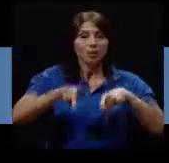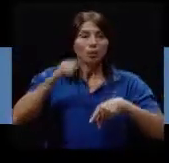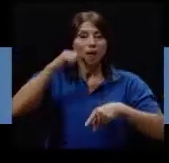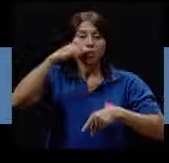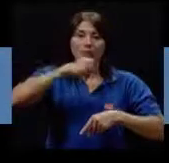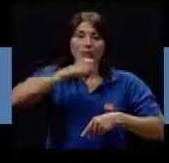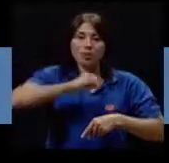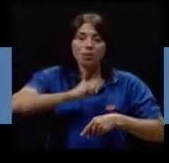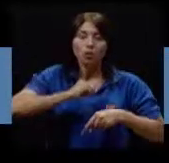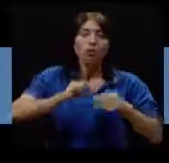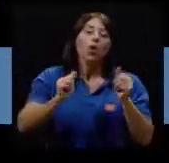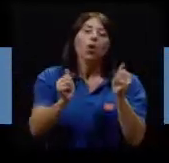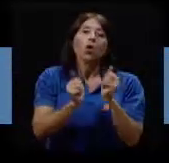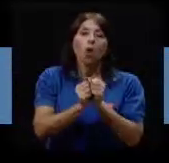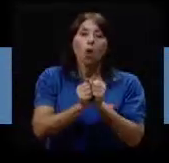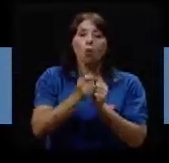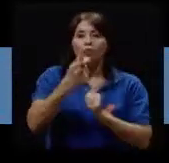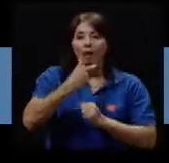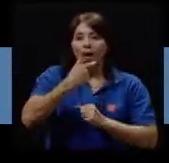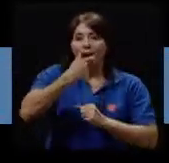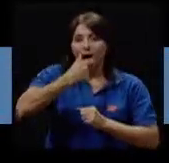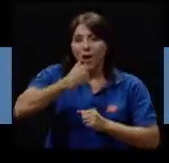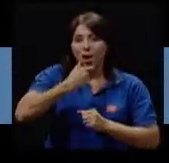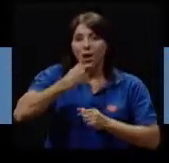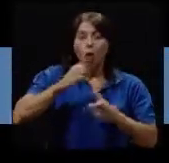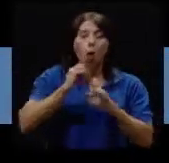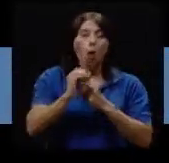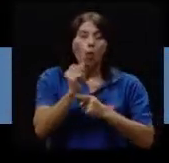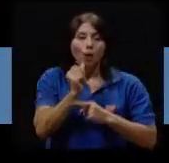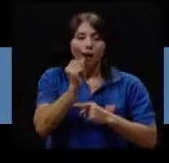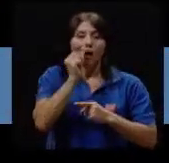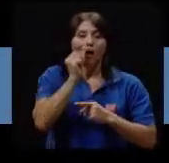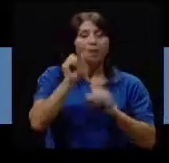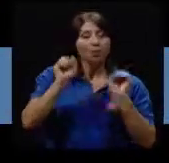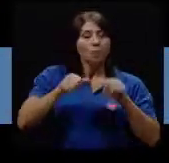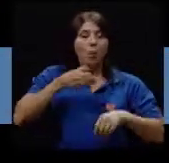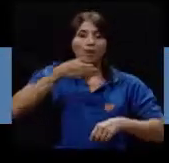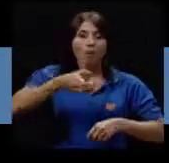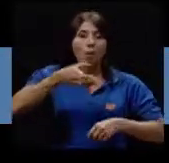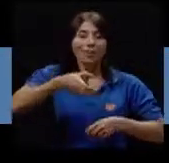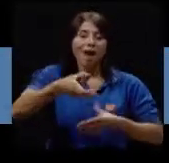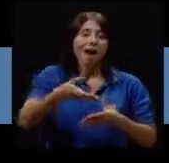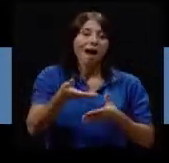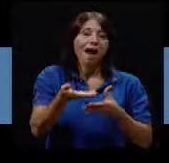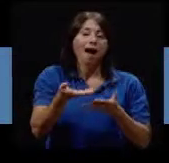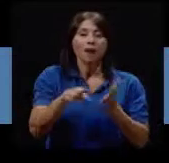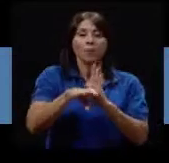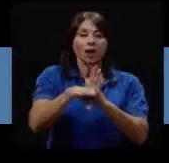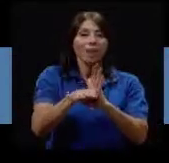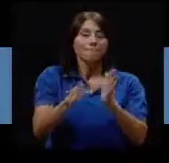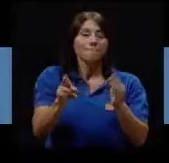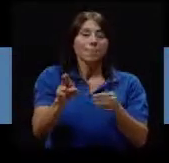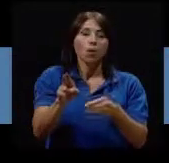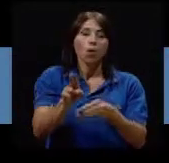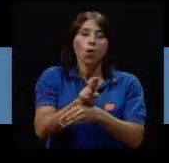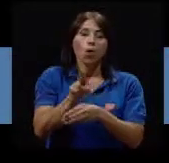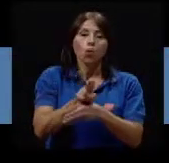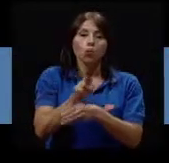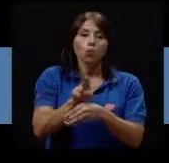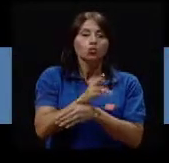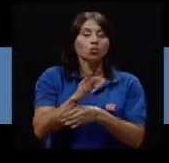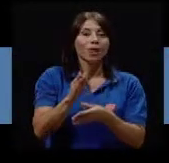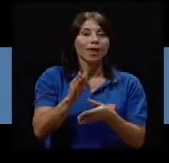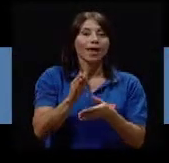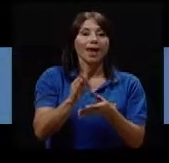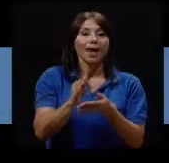En persona adulta mayor Con un tipo De este tipo De aditamentos Podríamos decir Que se recomiendan Cosas como El